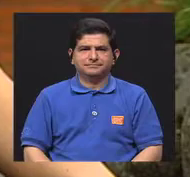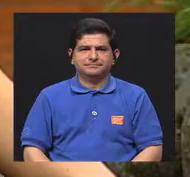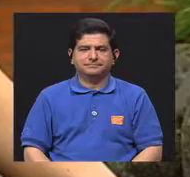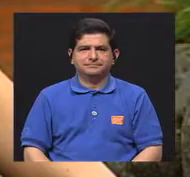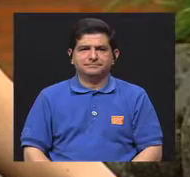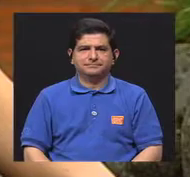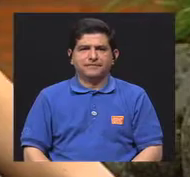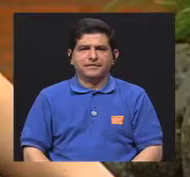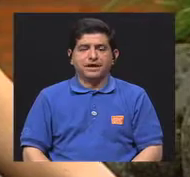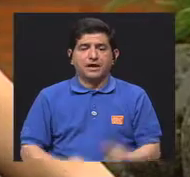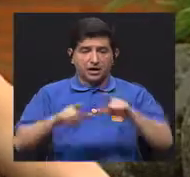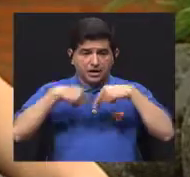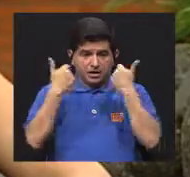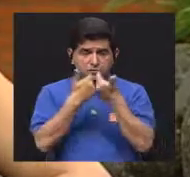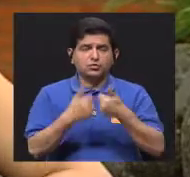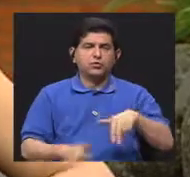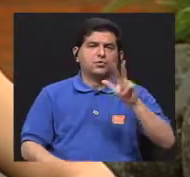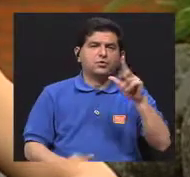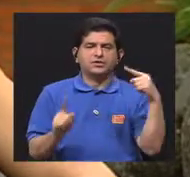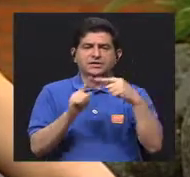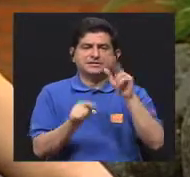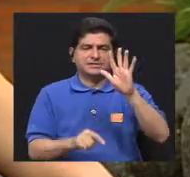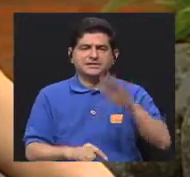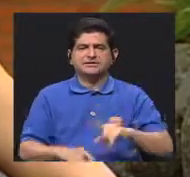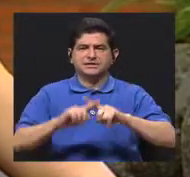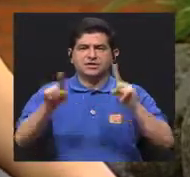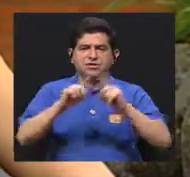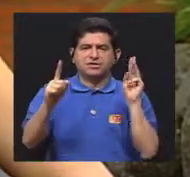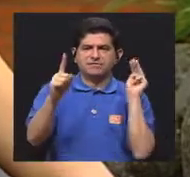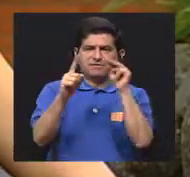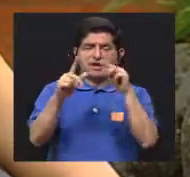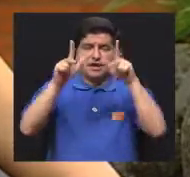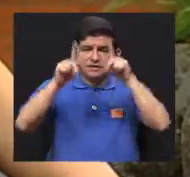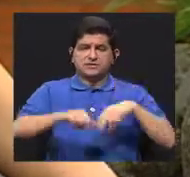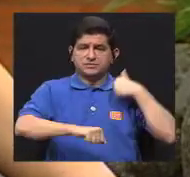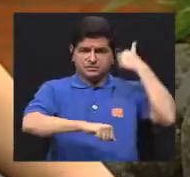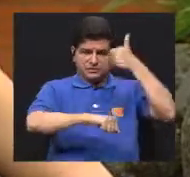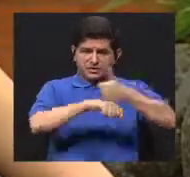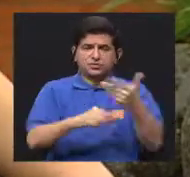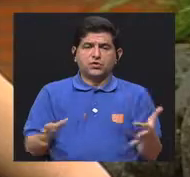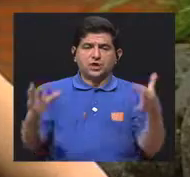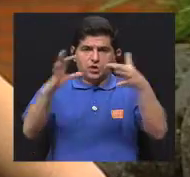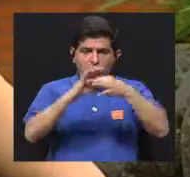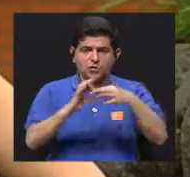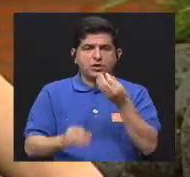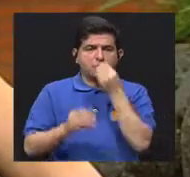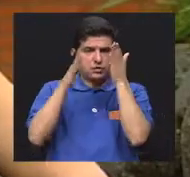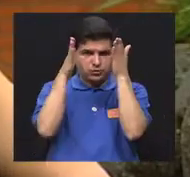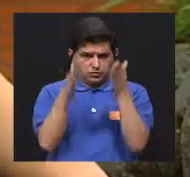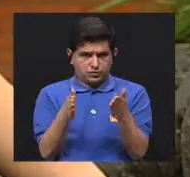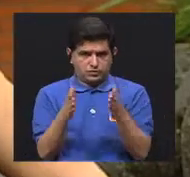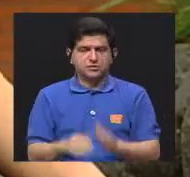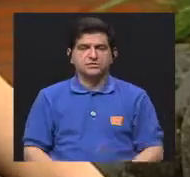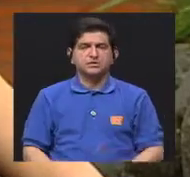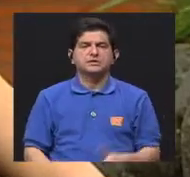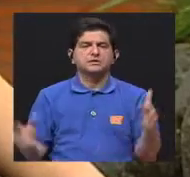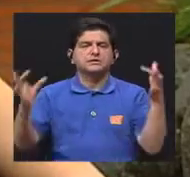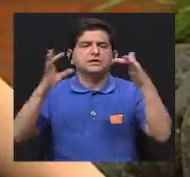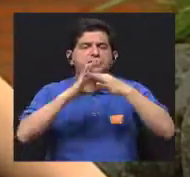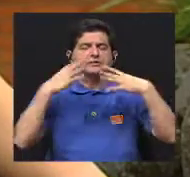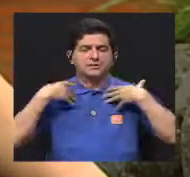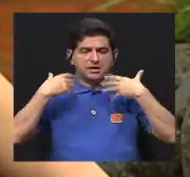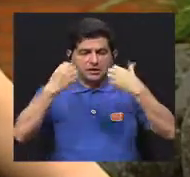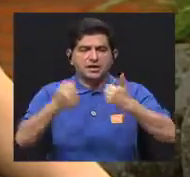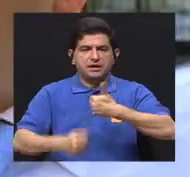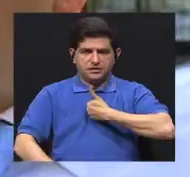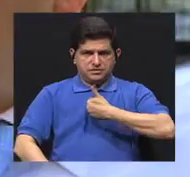parte va a ser un conjunto de entre tres y cinco metas que la persona se va a plantear en conjunto con su nutricionista en torno a